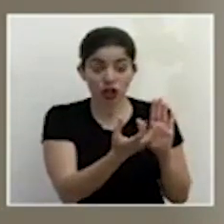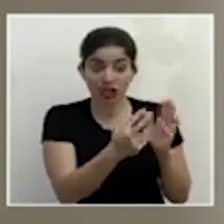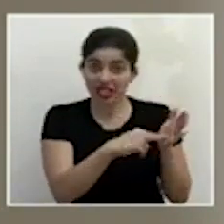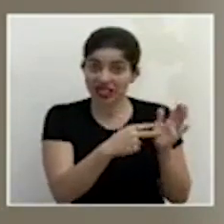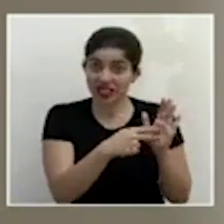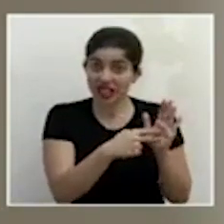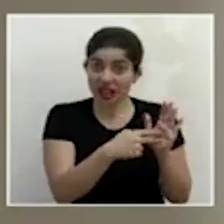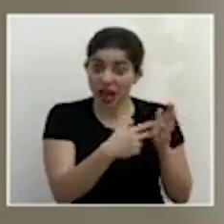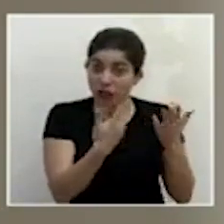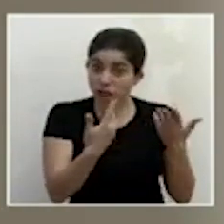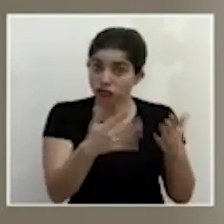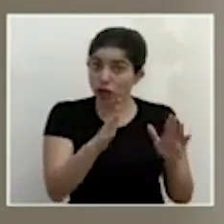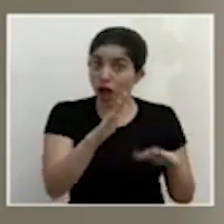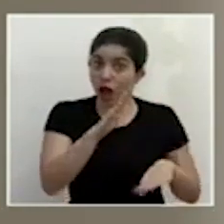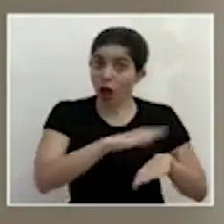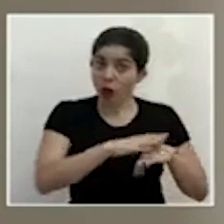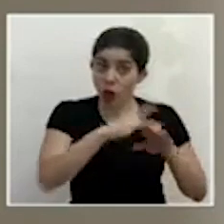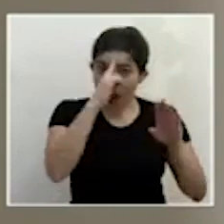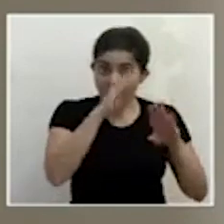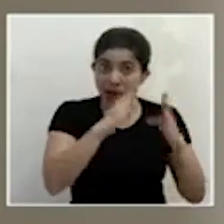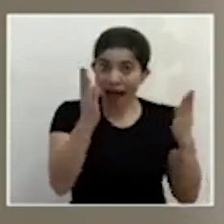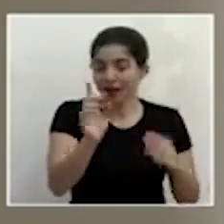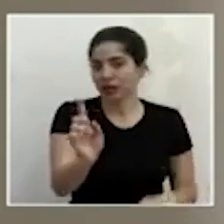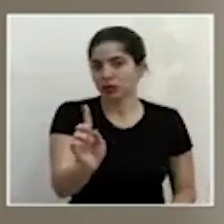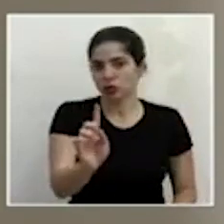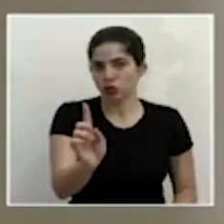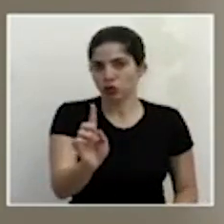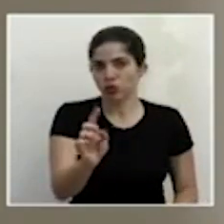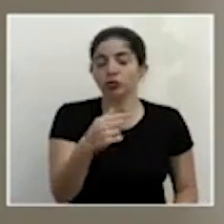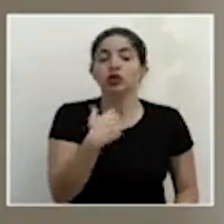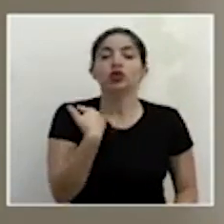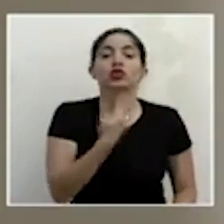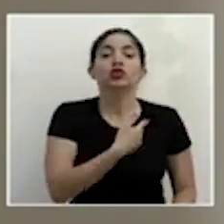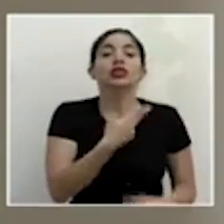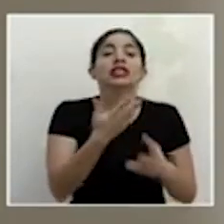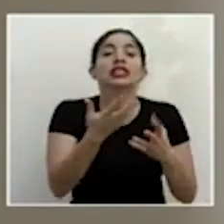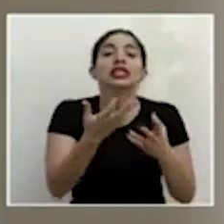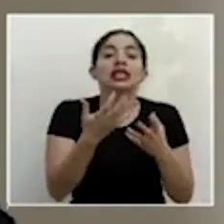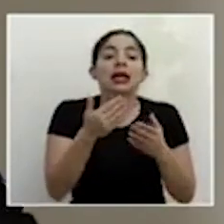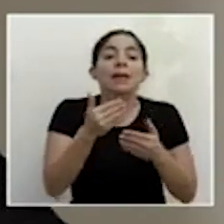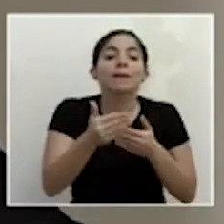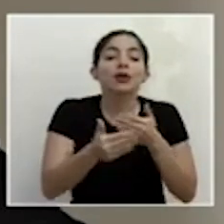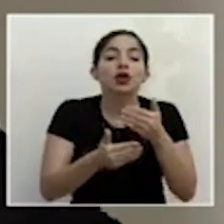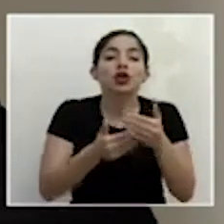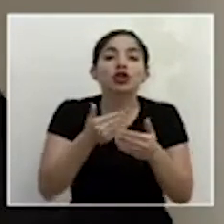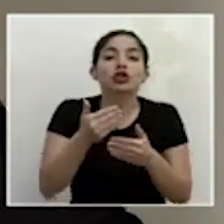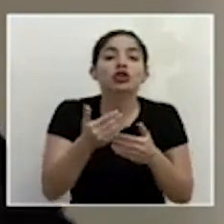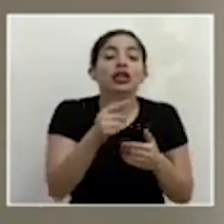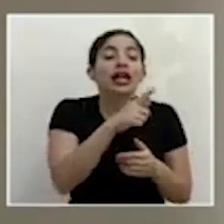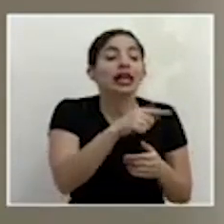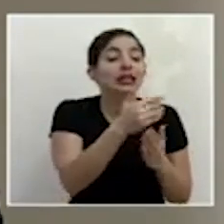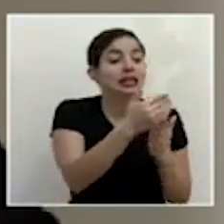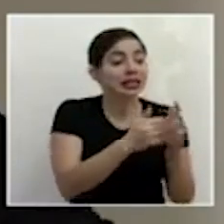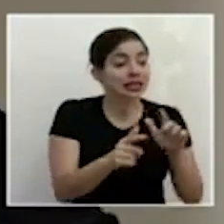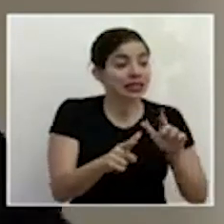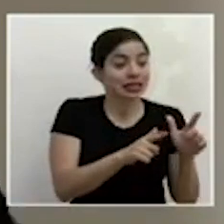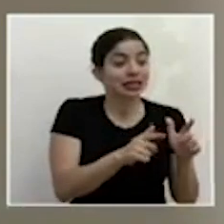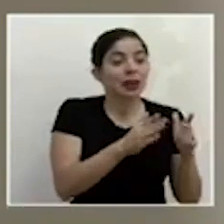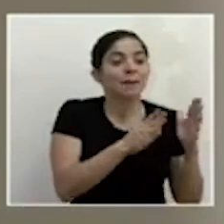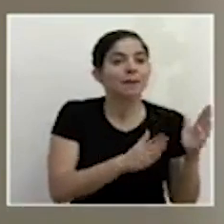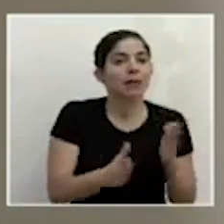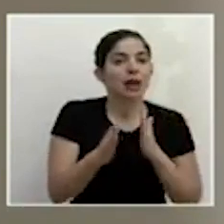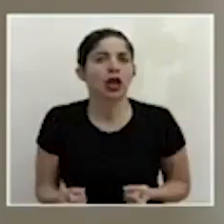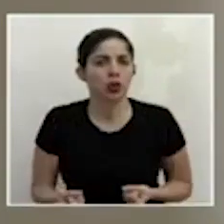autorización para abrir lo que hemos querido con este proceso es más bien estar preparados y